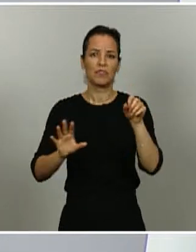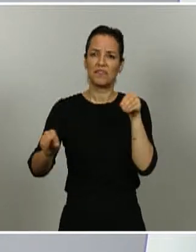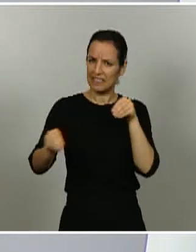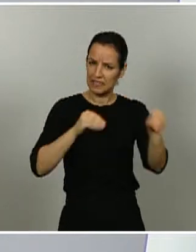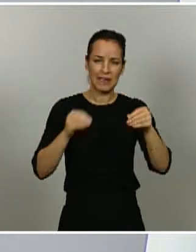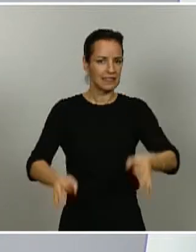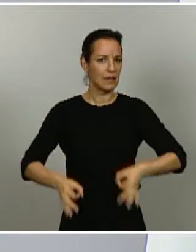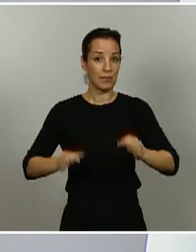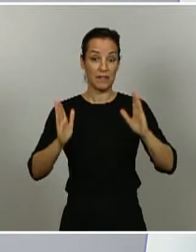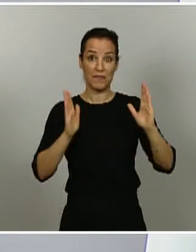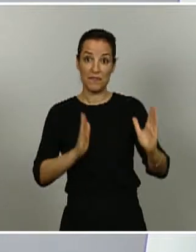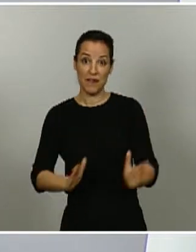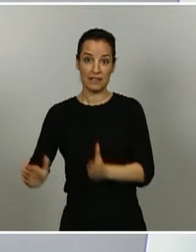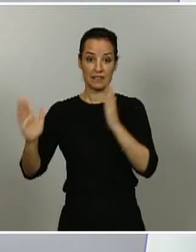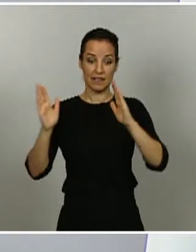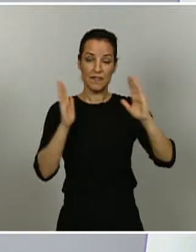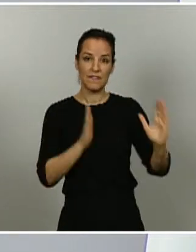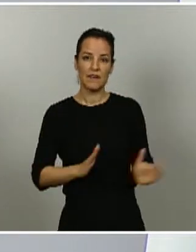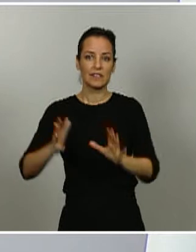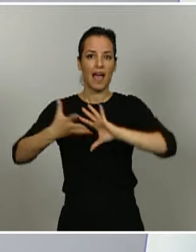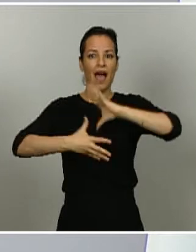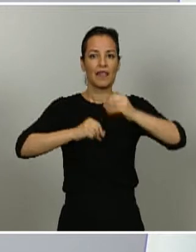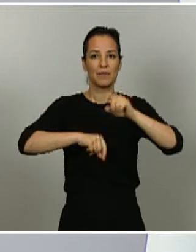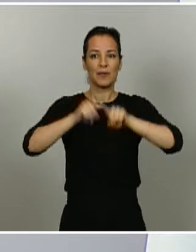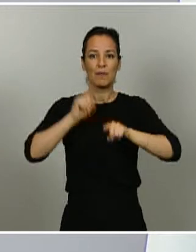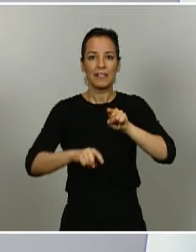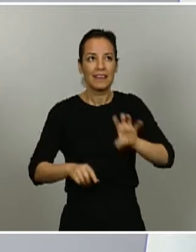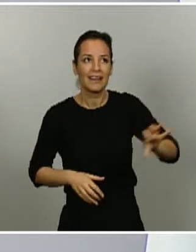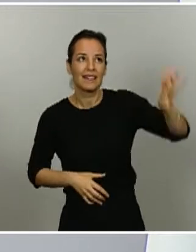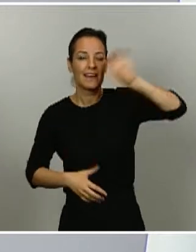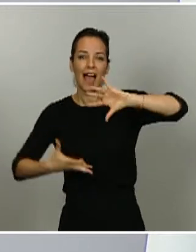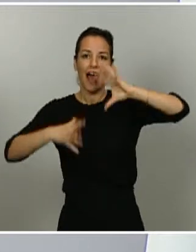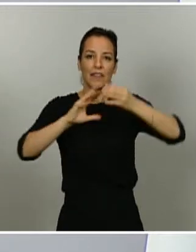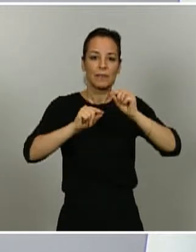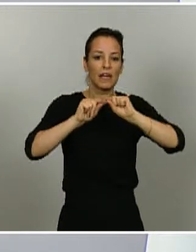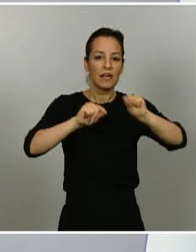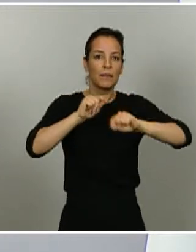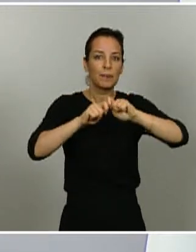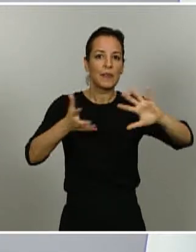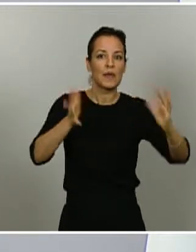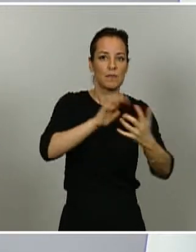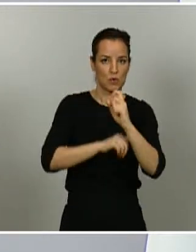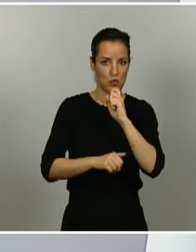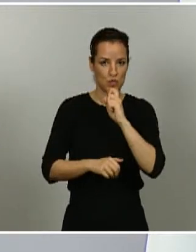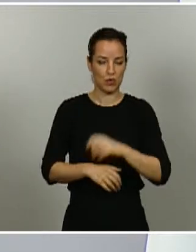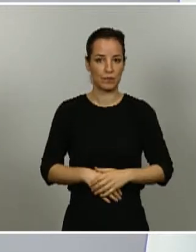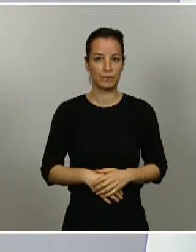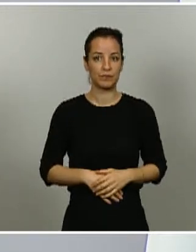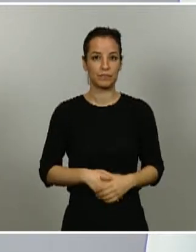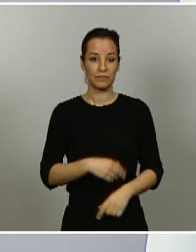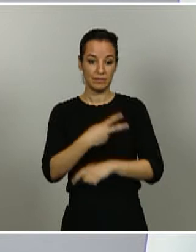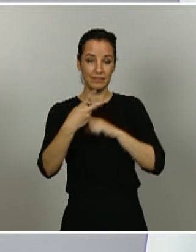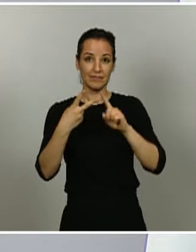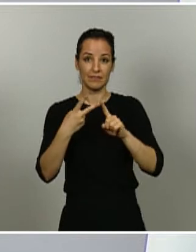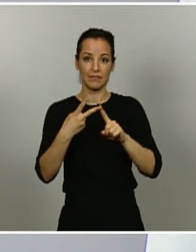fases a cómo esté la epidemia en cada una de las unidades territoriales. Y respecto a los planteamientos territoriales lo mismo, es un dato más que